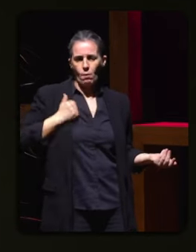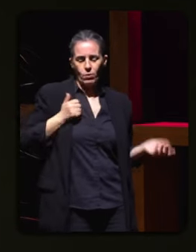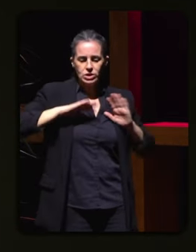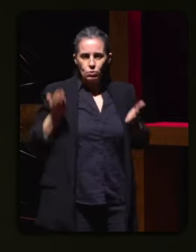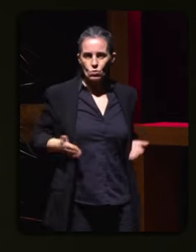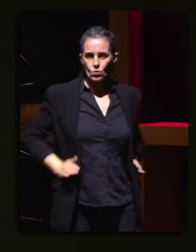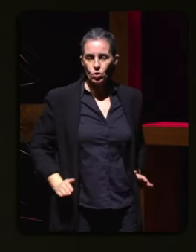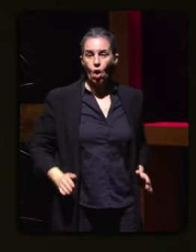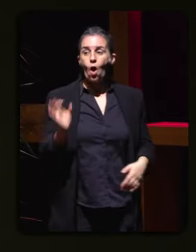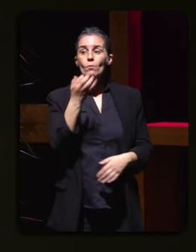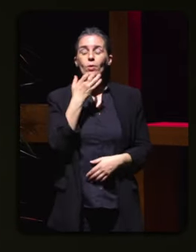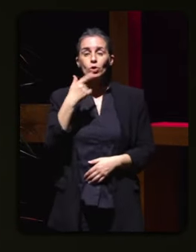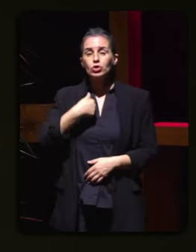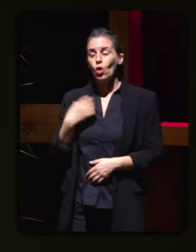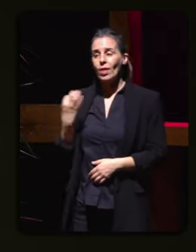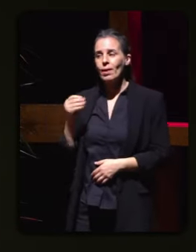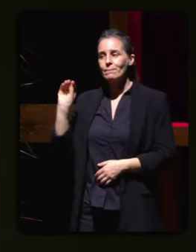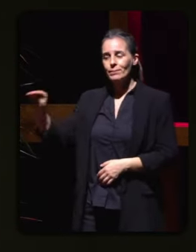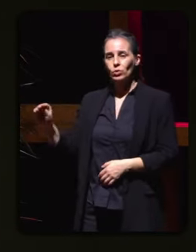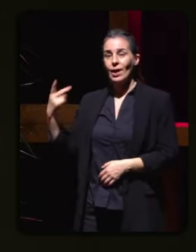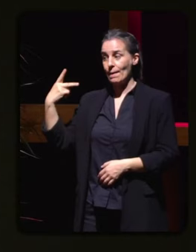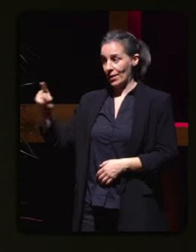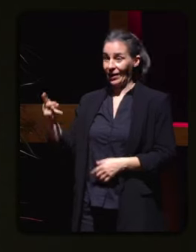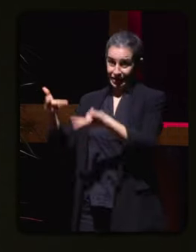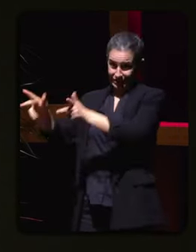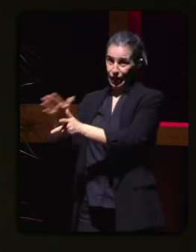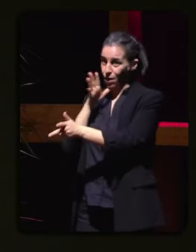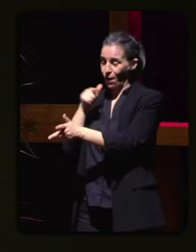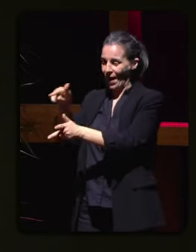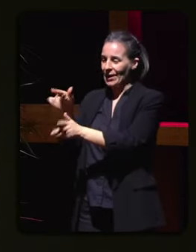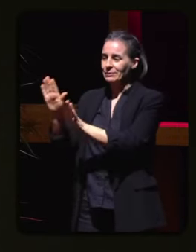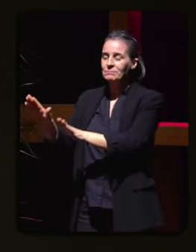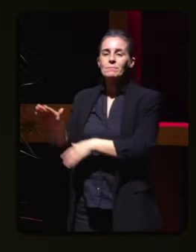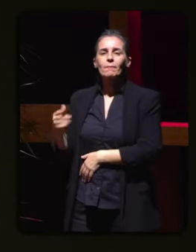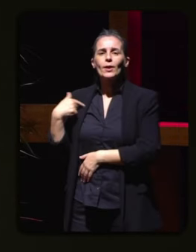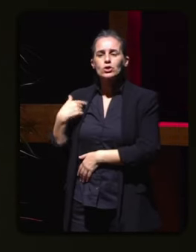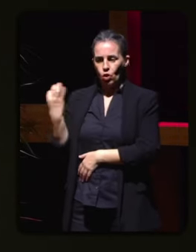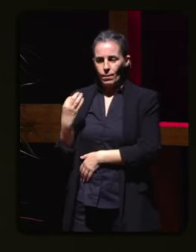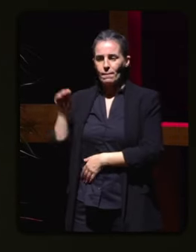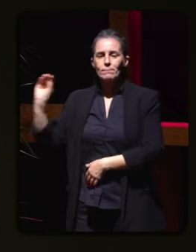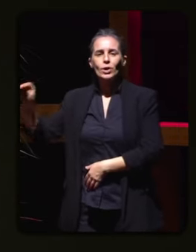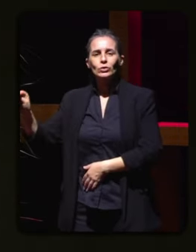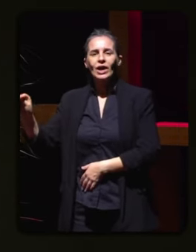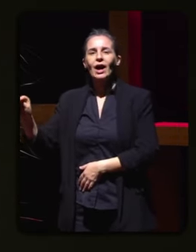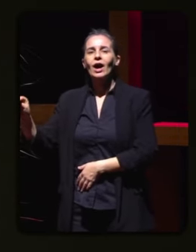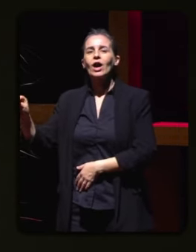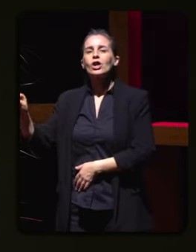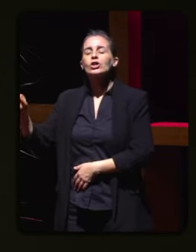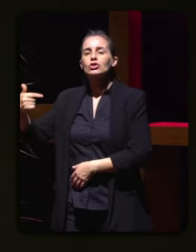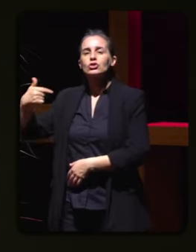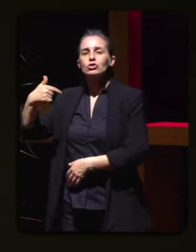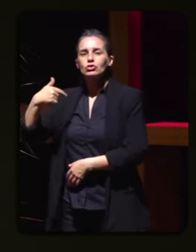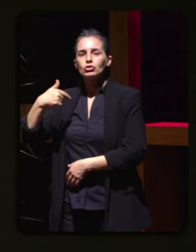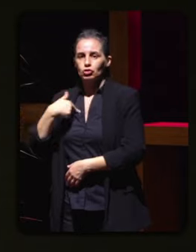miña parella que está aquí sentado por certo porque non lle preguntaba con quen debería